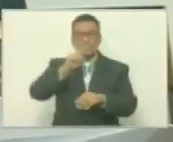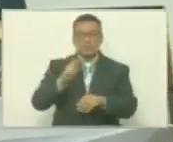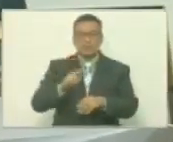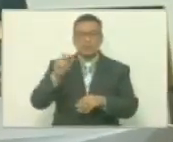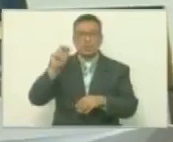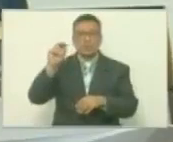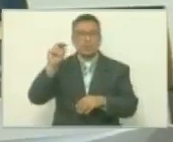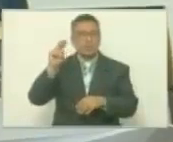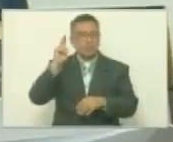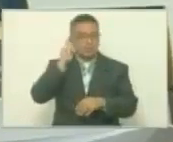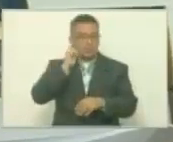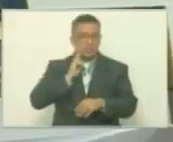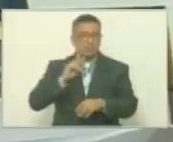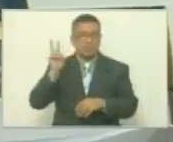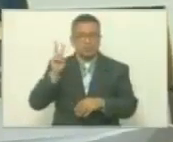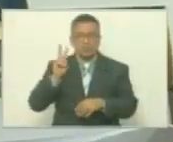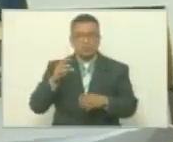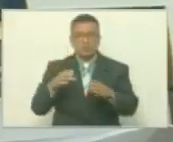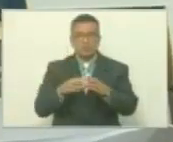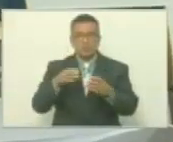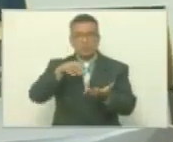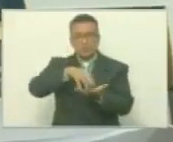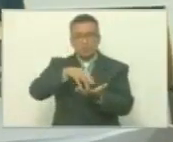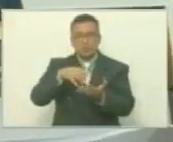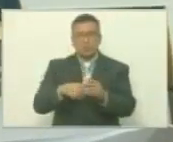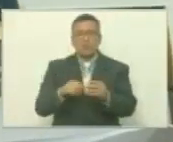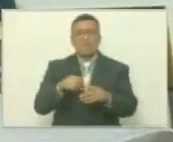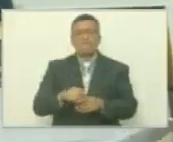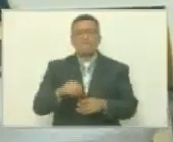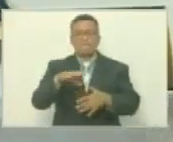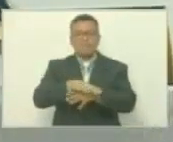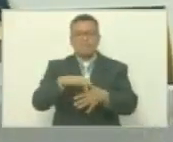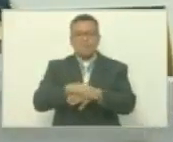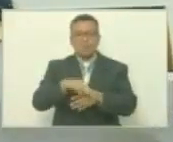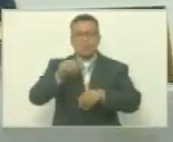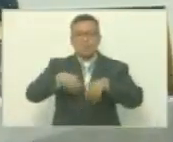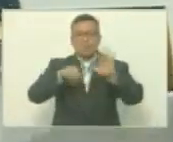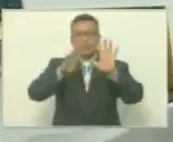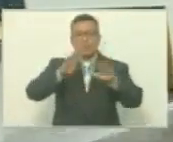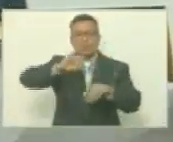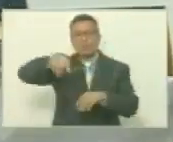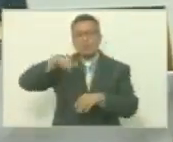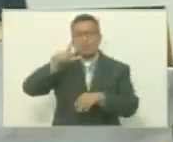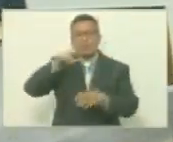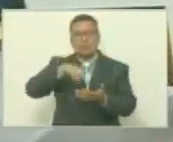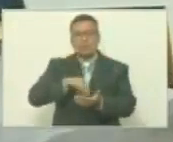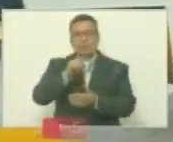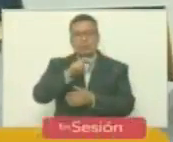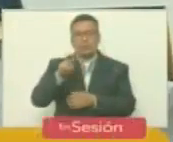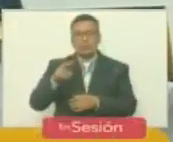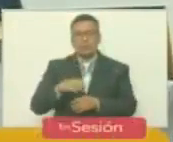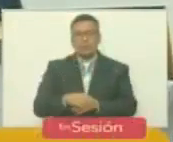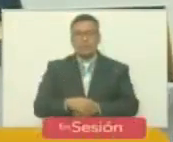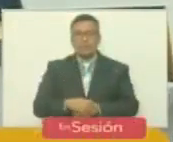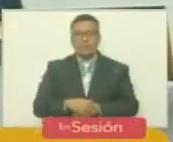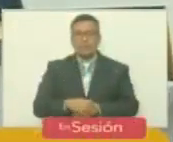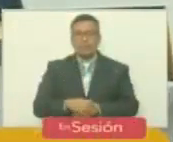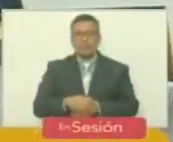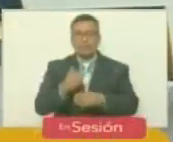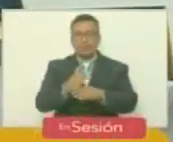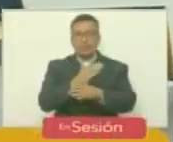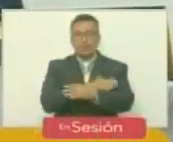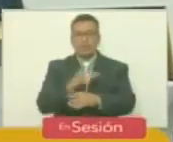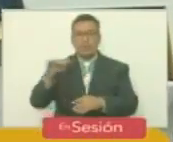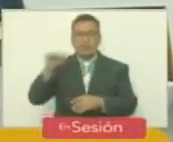Bolivariana de Venezuela, sesión ordinaria de fecha martes 19 de julio de 2022. Previo